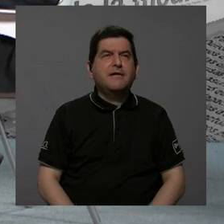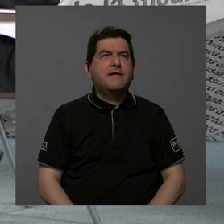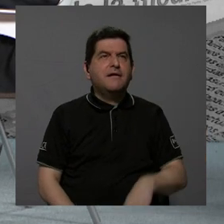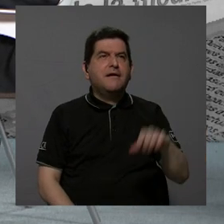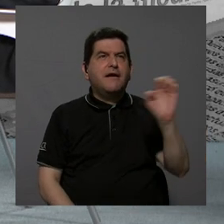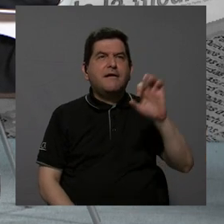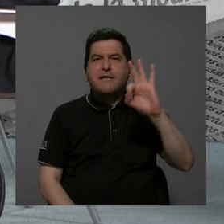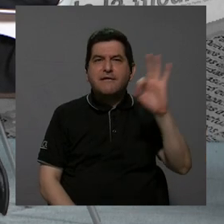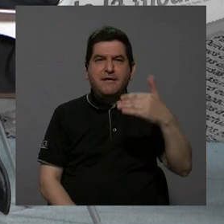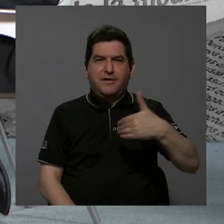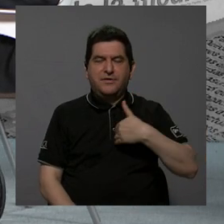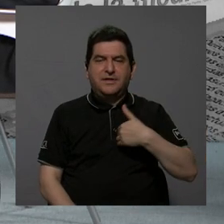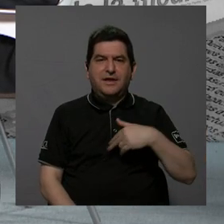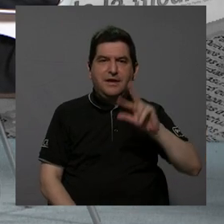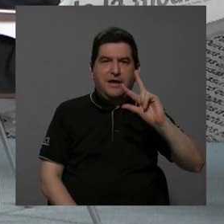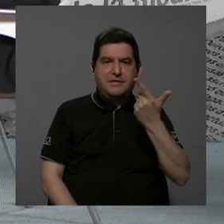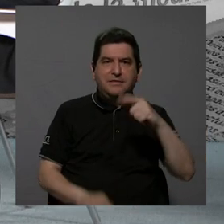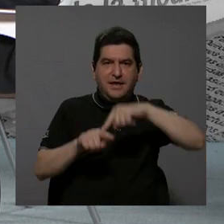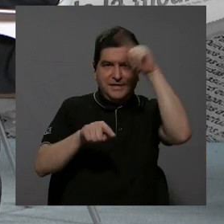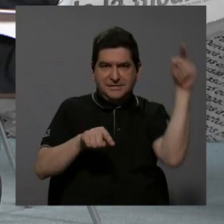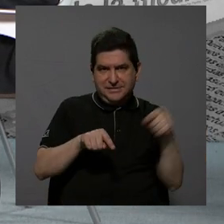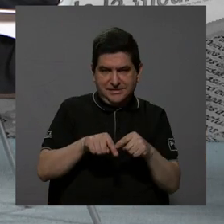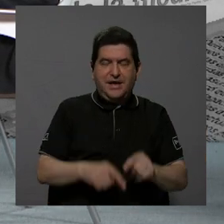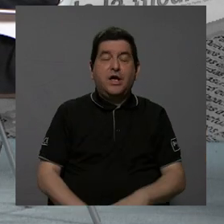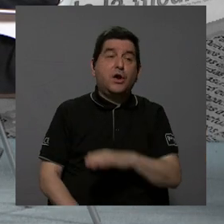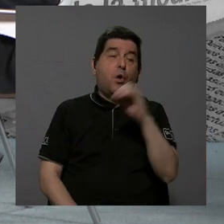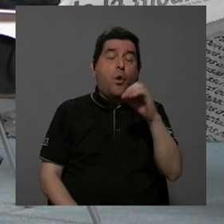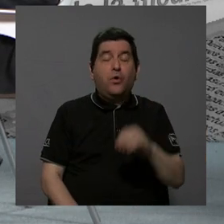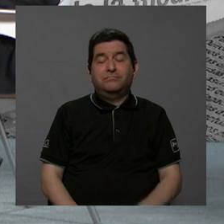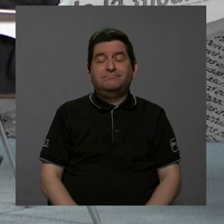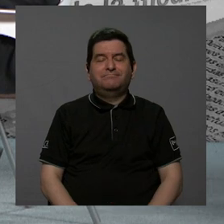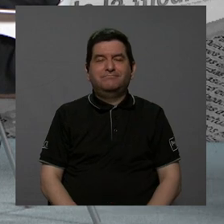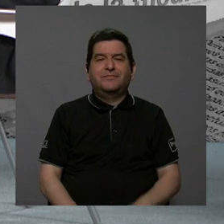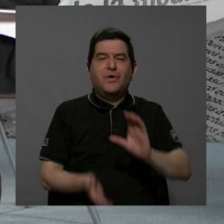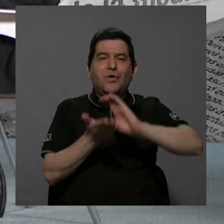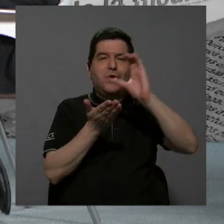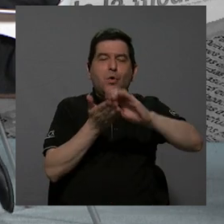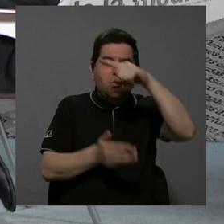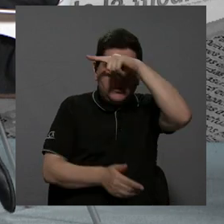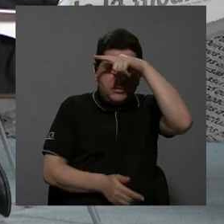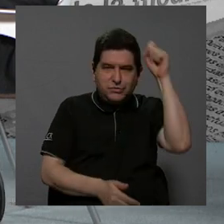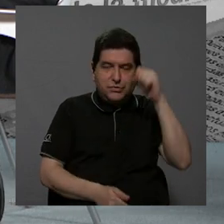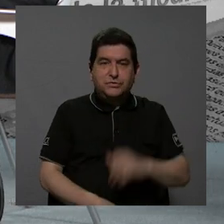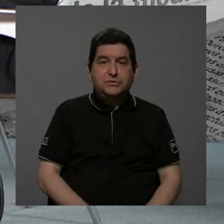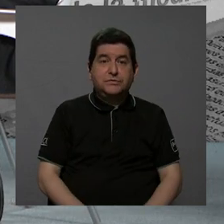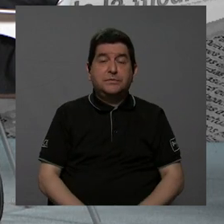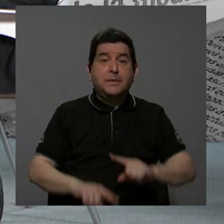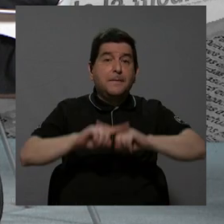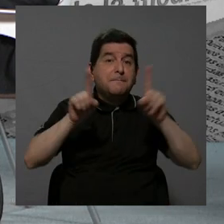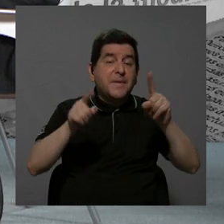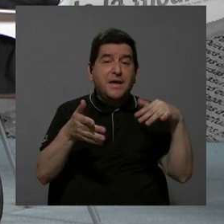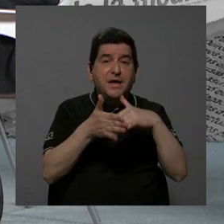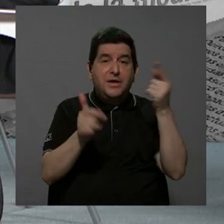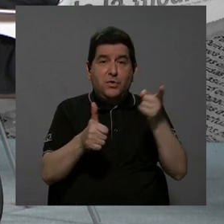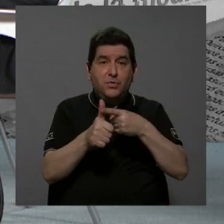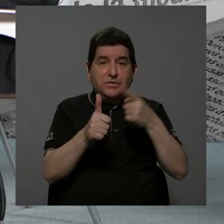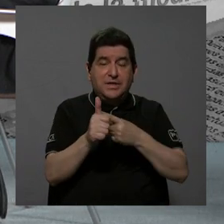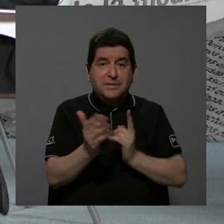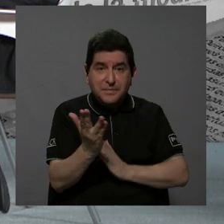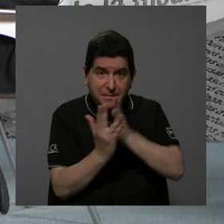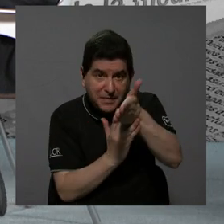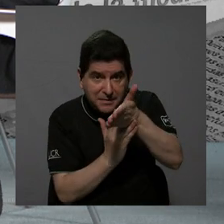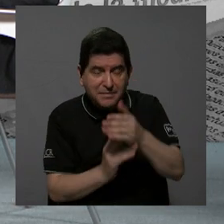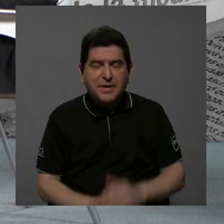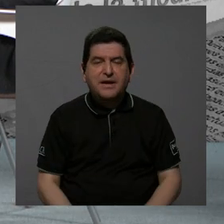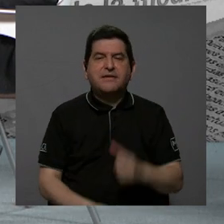y febrero lo que tenemos es el tercer ciclo, lo que se conoce como verano. Pero para los estudiantes de primer ingreso. Para los estudiantes de primer